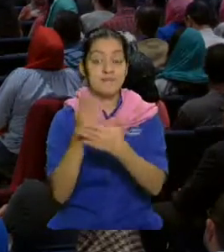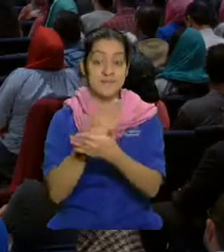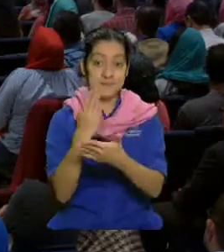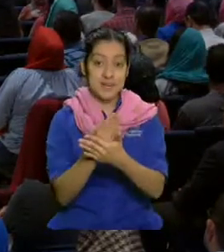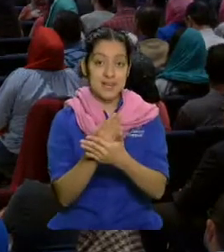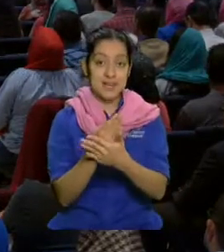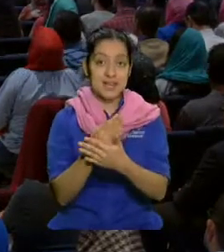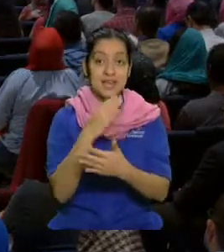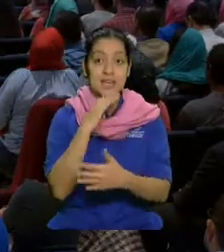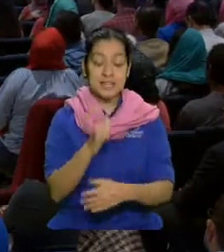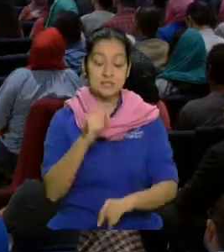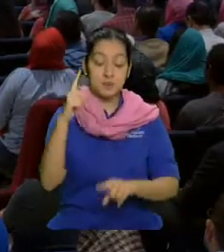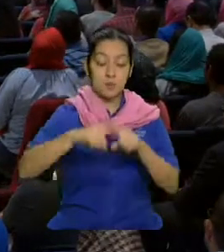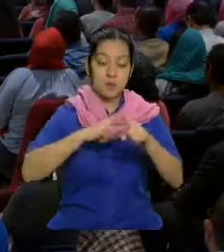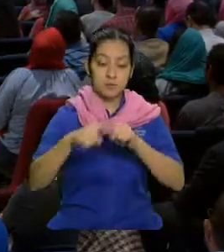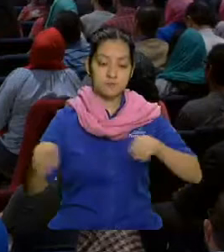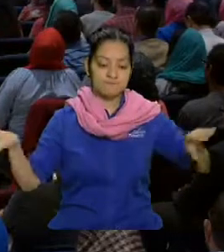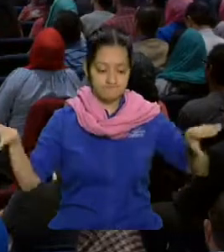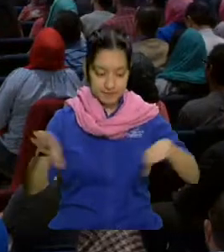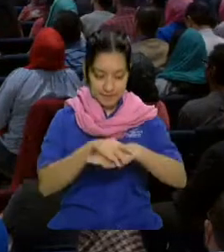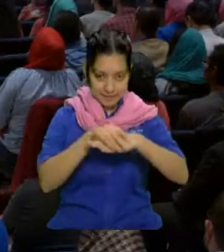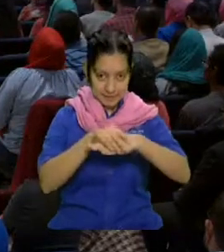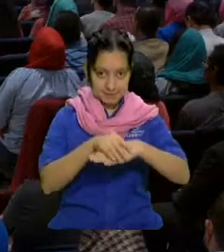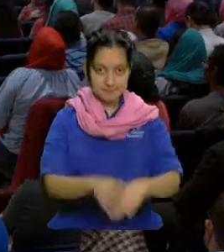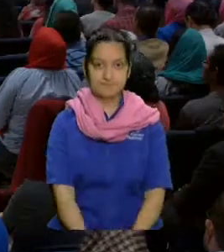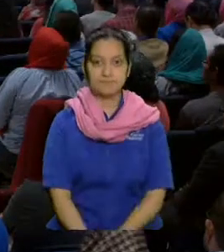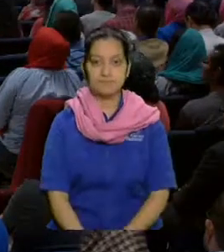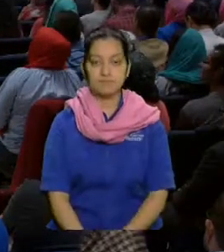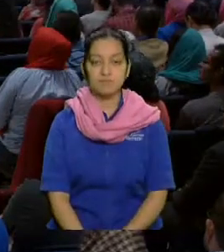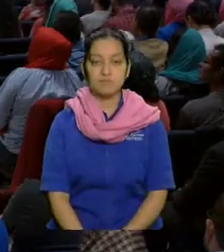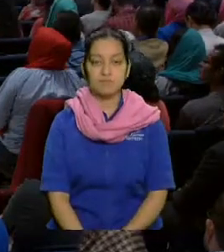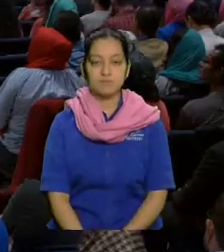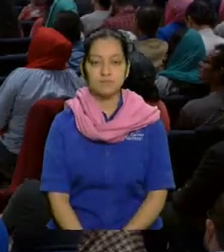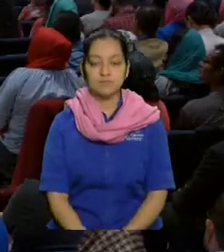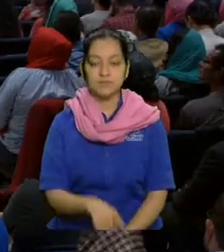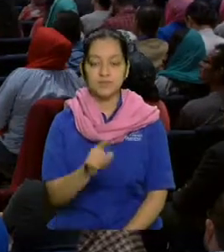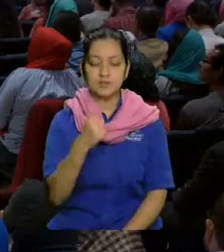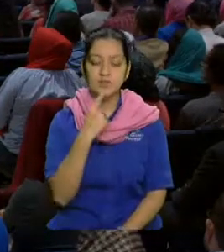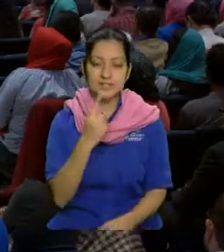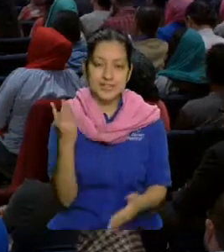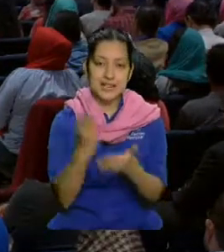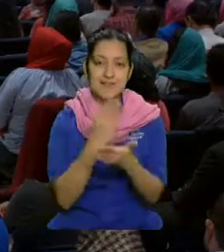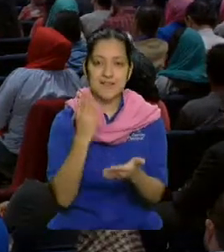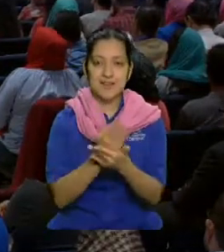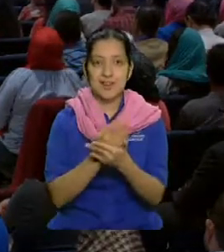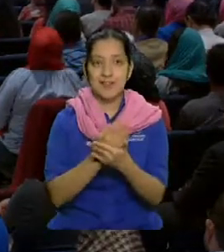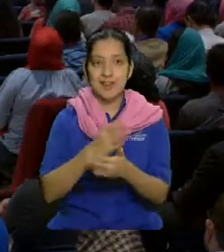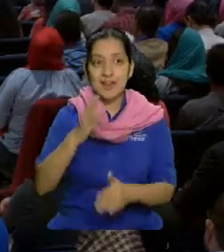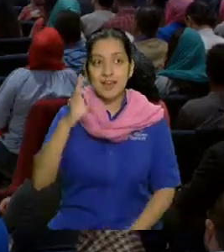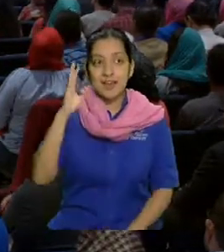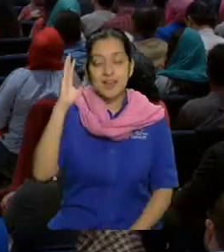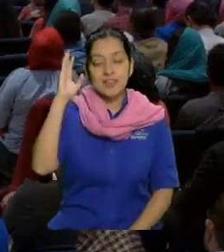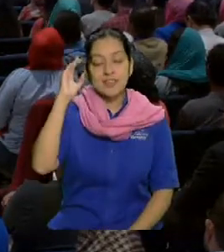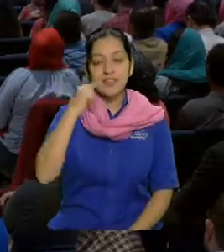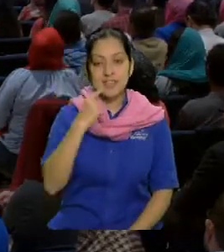cuando está casado. Bueno, eso no lo digo yo, porque la Biblia dice no es bueno